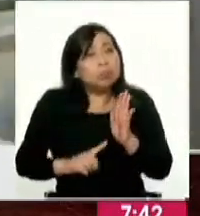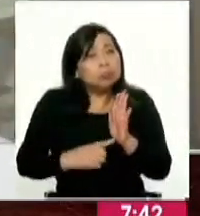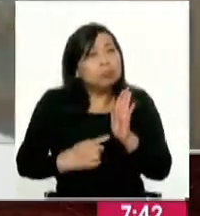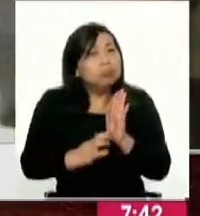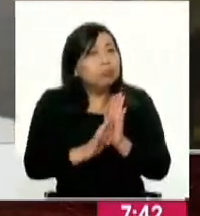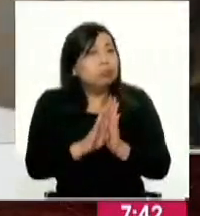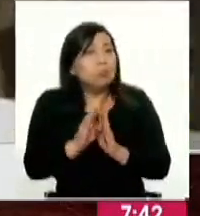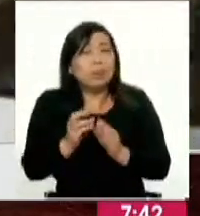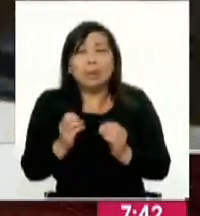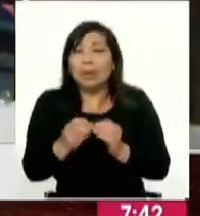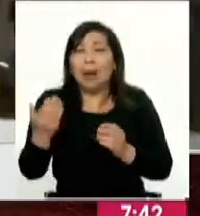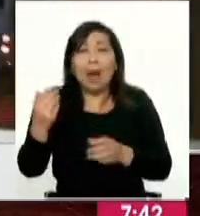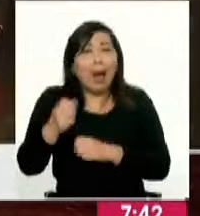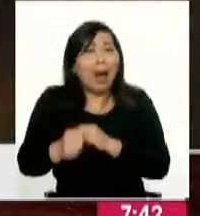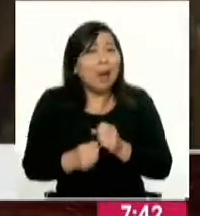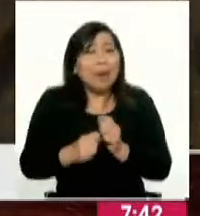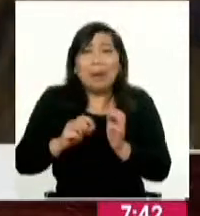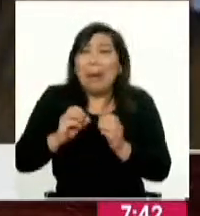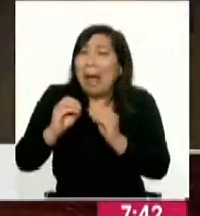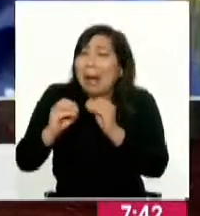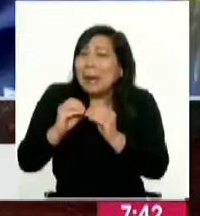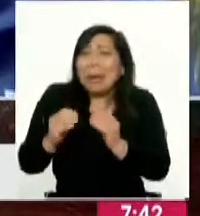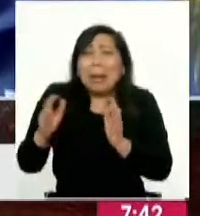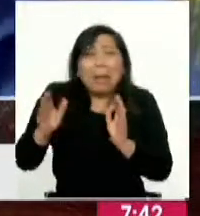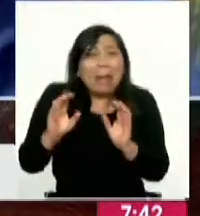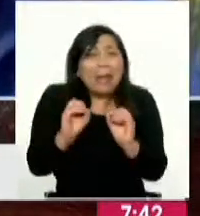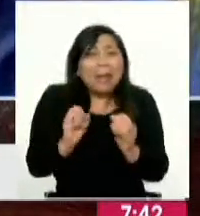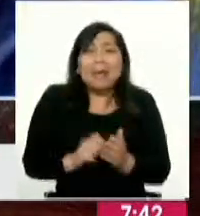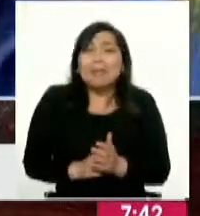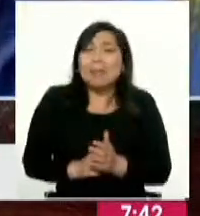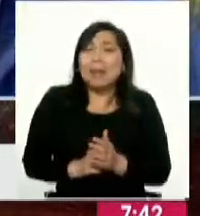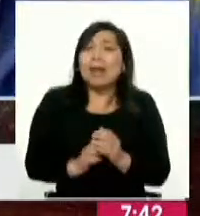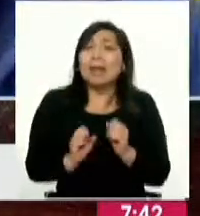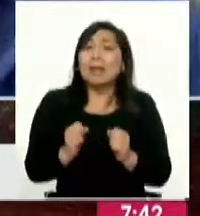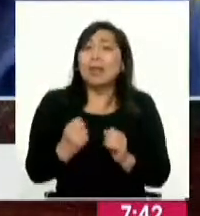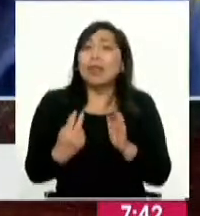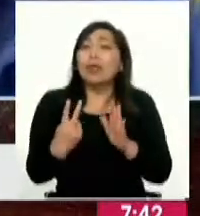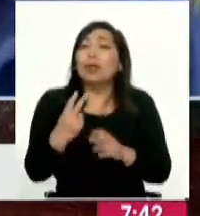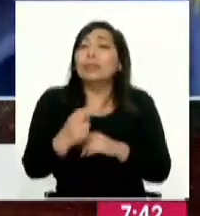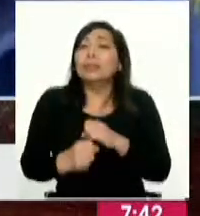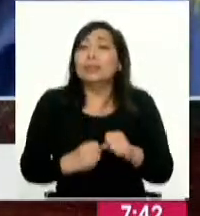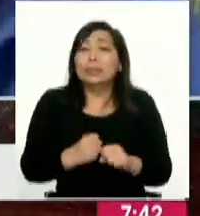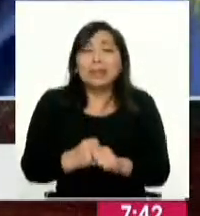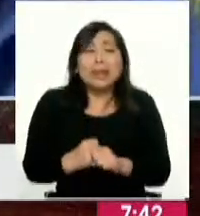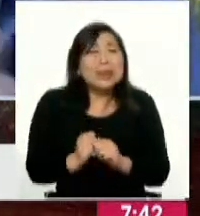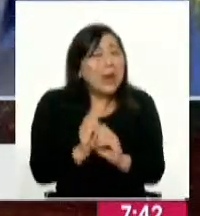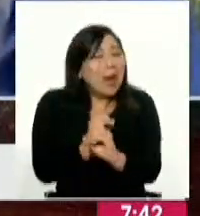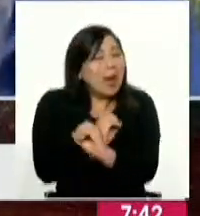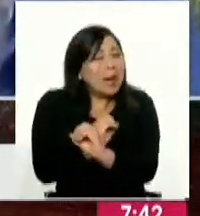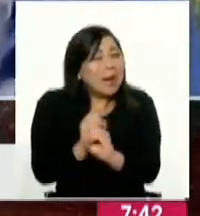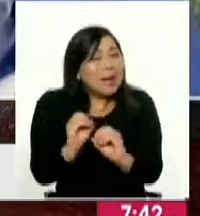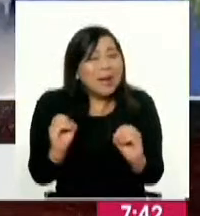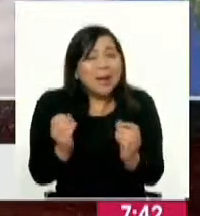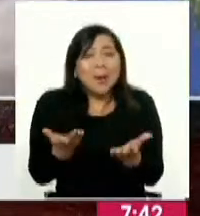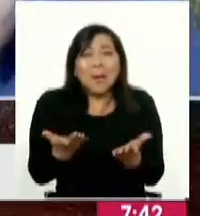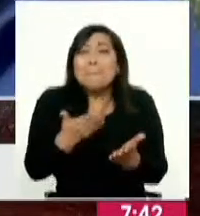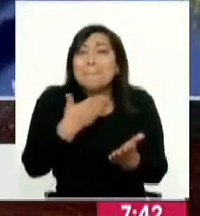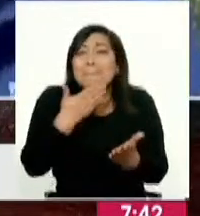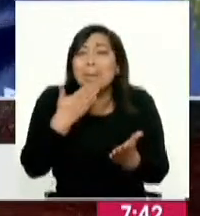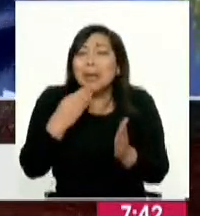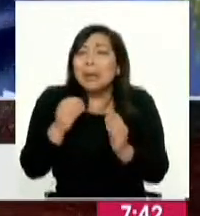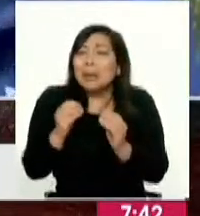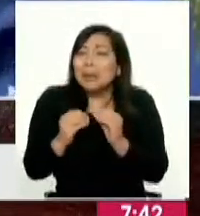que no han tenido mantenimiento en años. La operación del Metropolitano tiene 12 años y no ha tenido necesariamente el mejor